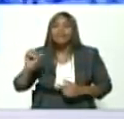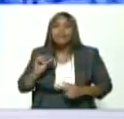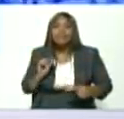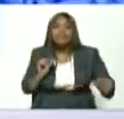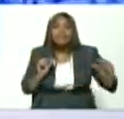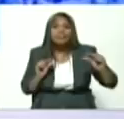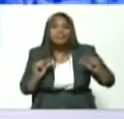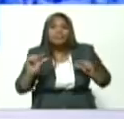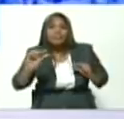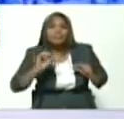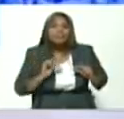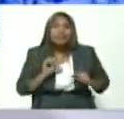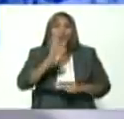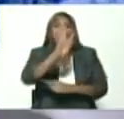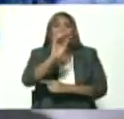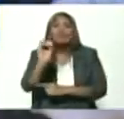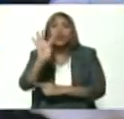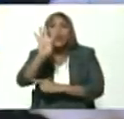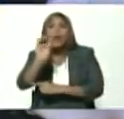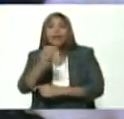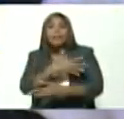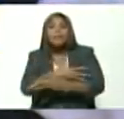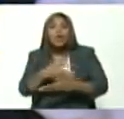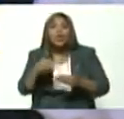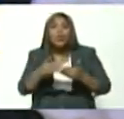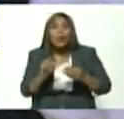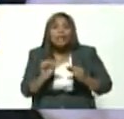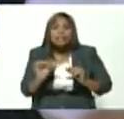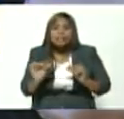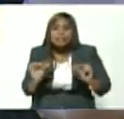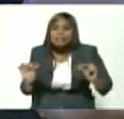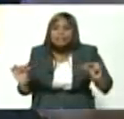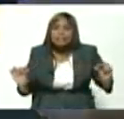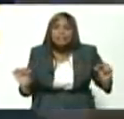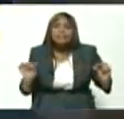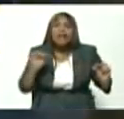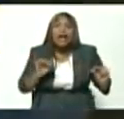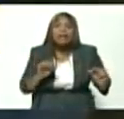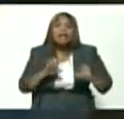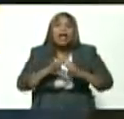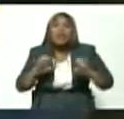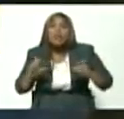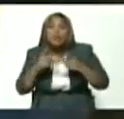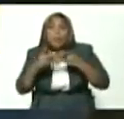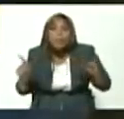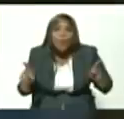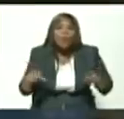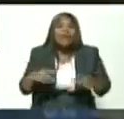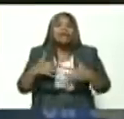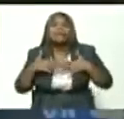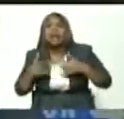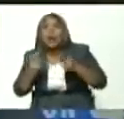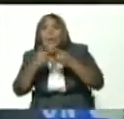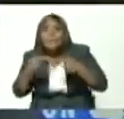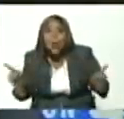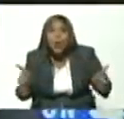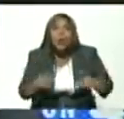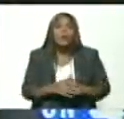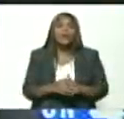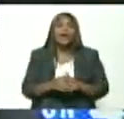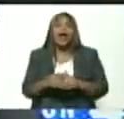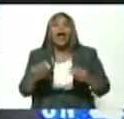440 millones de dólares y así mantener la educación pública la salud pública las